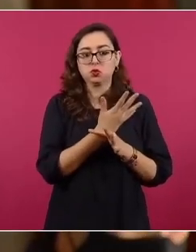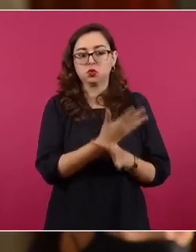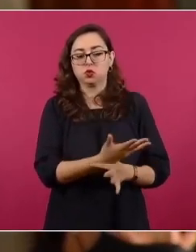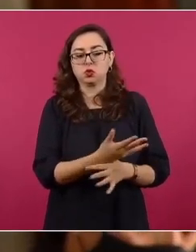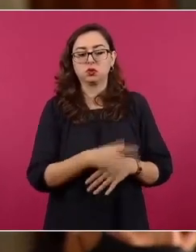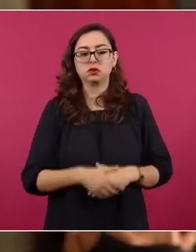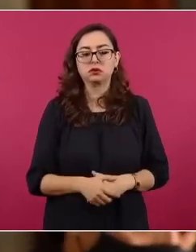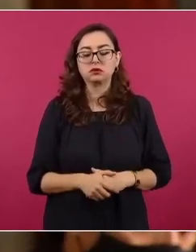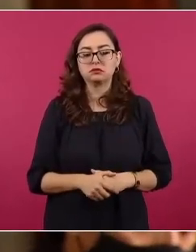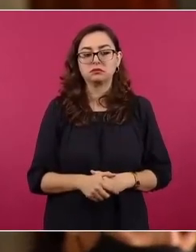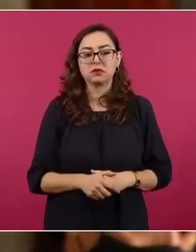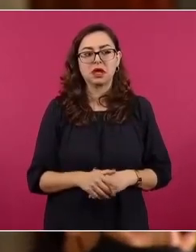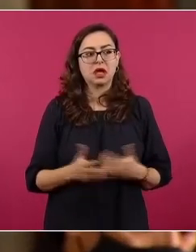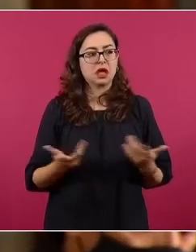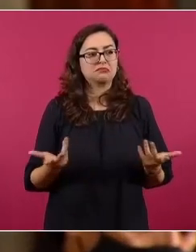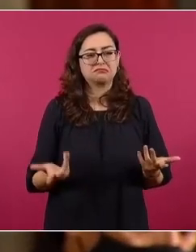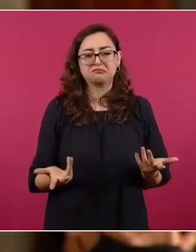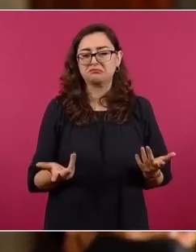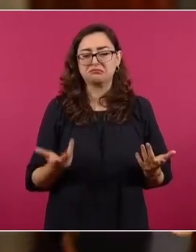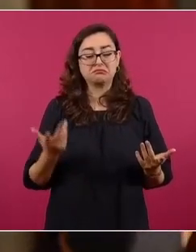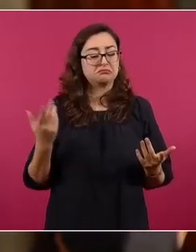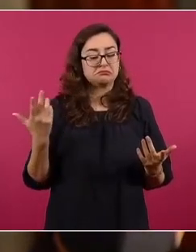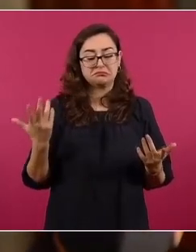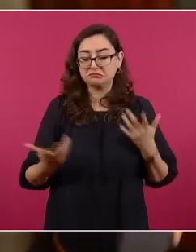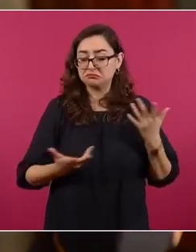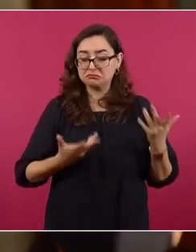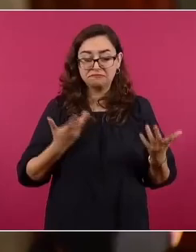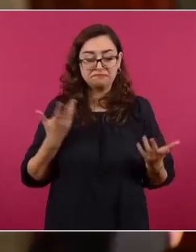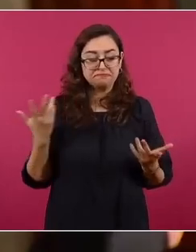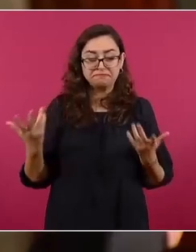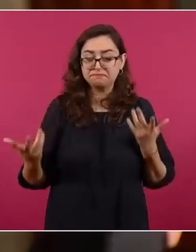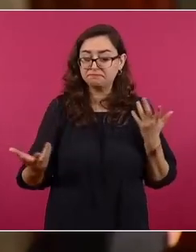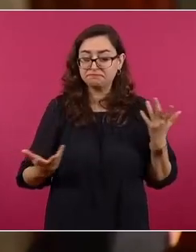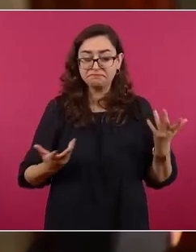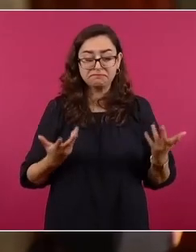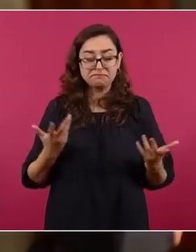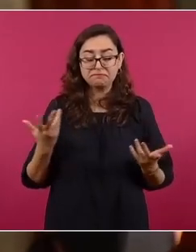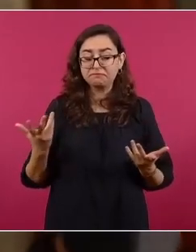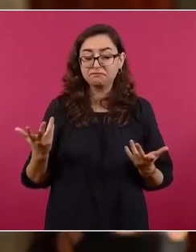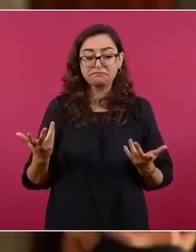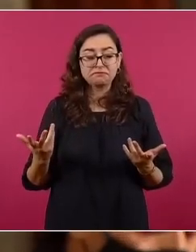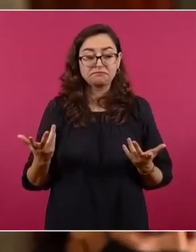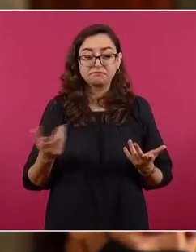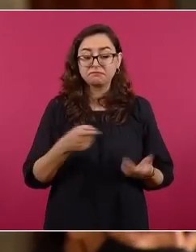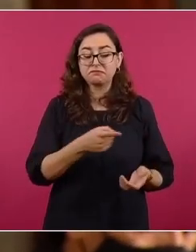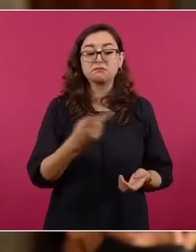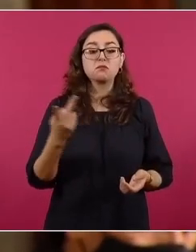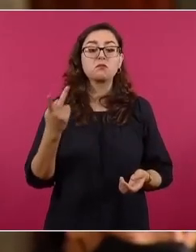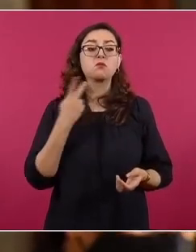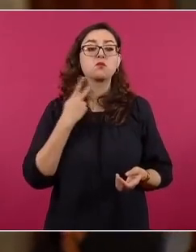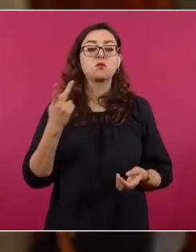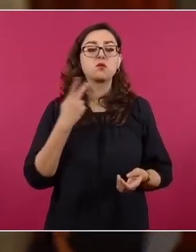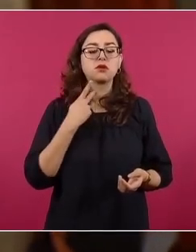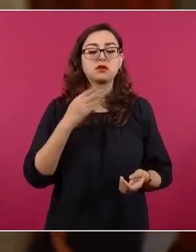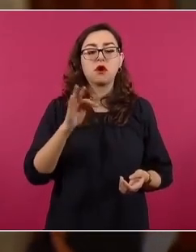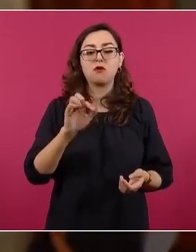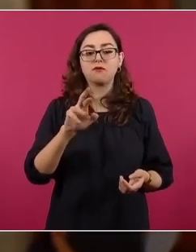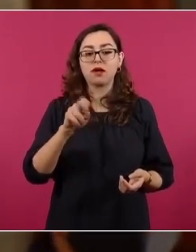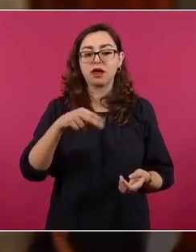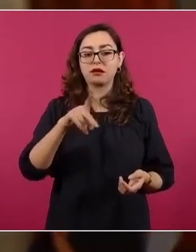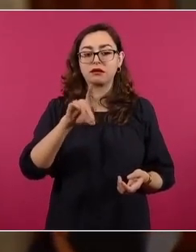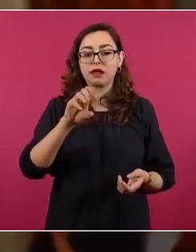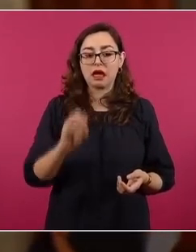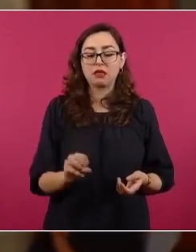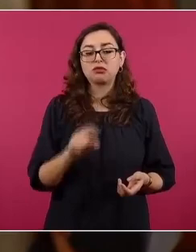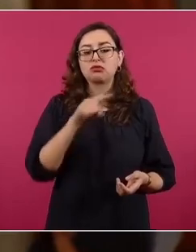político Fernando Belausarán, que